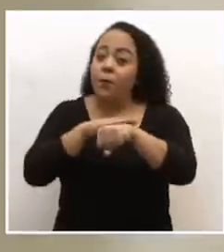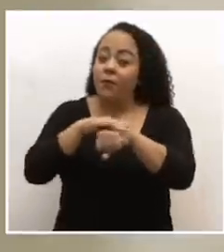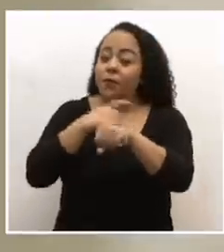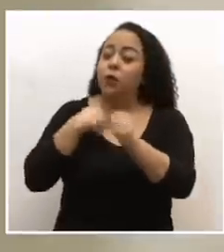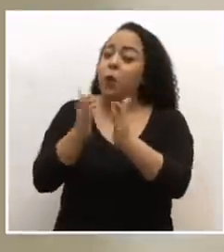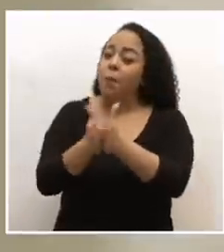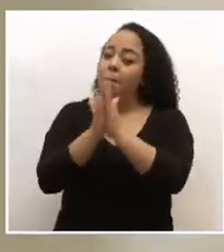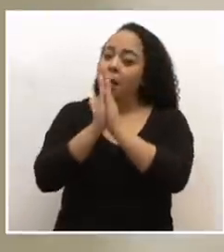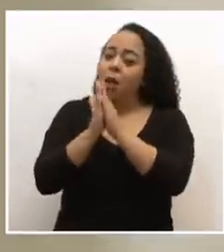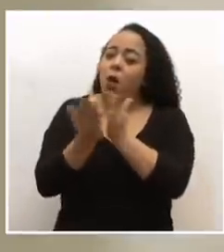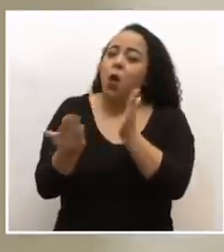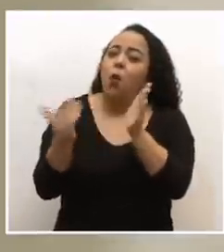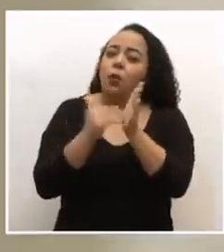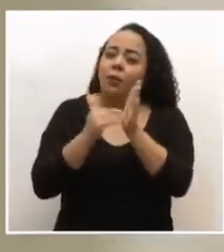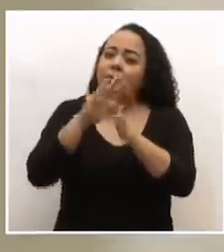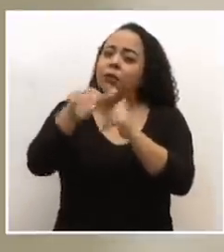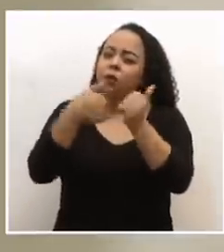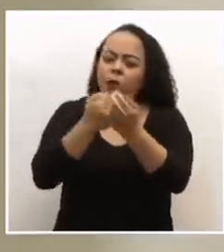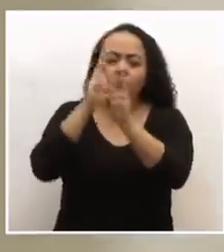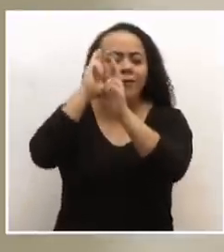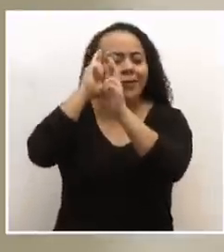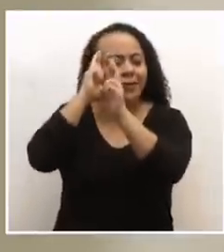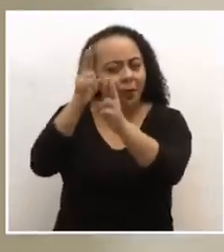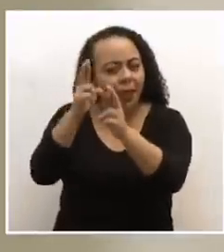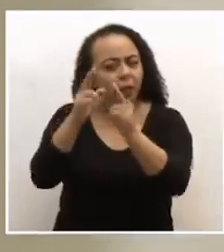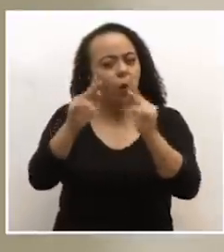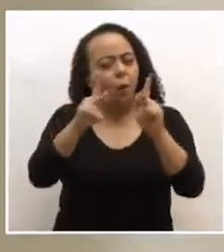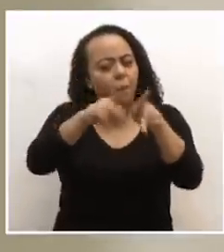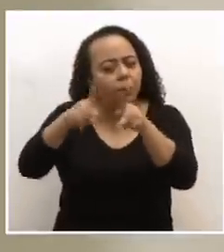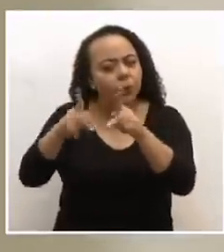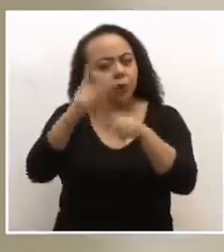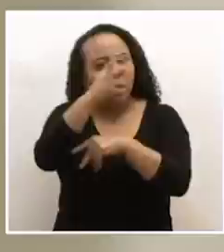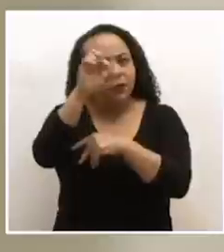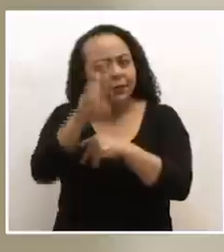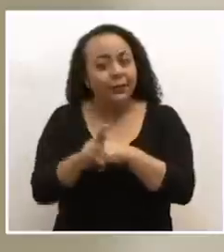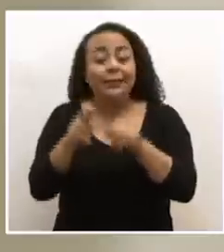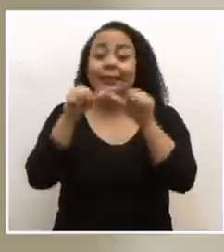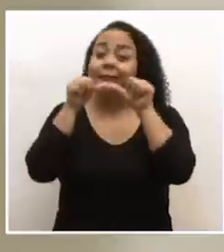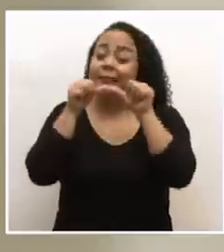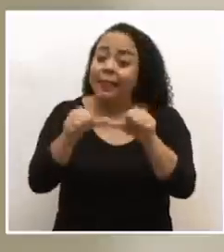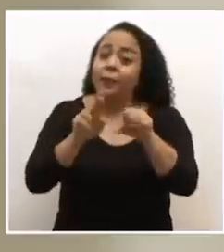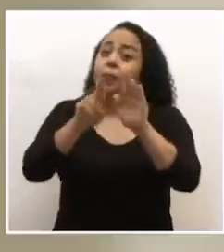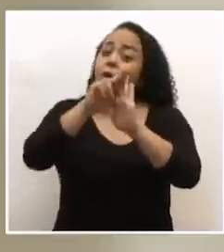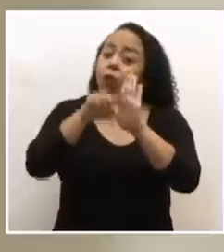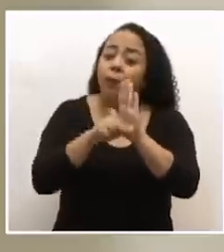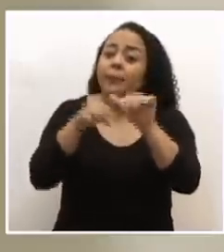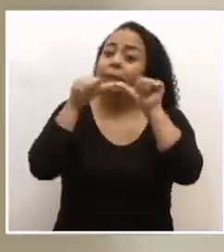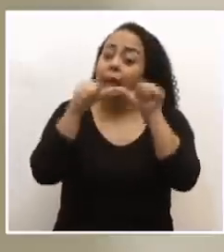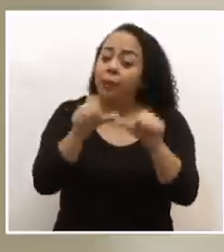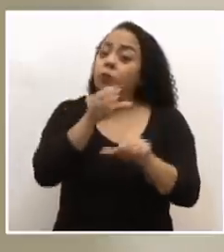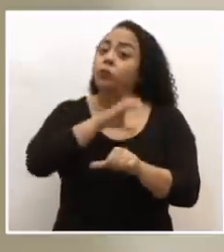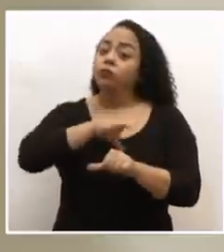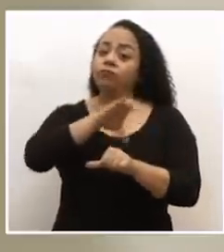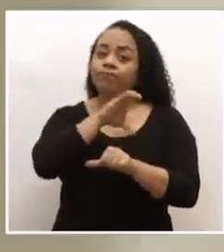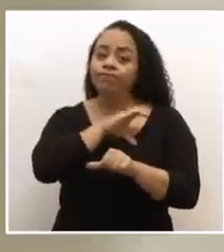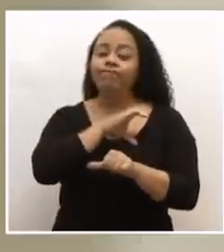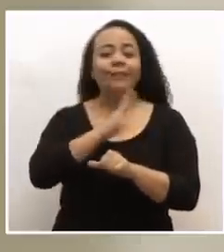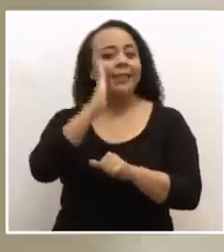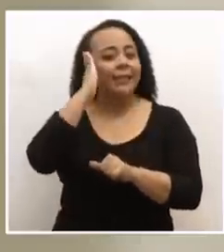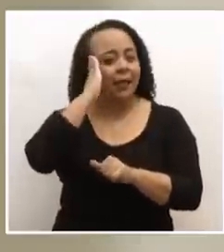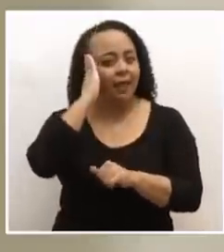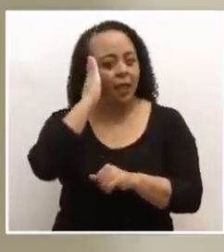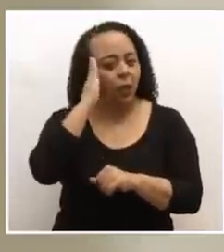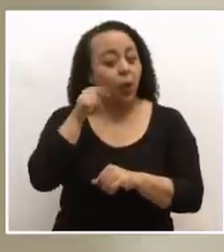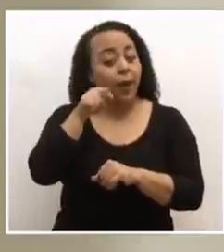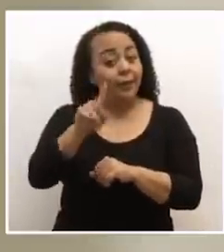de nuevo con todo el respeto que se merece la población de Costa Rica, sigamos las normas, sigamos comportándonos sabiendo que